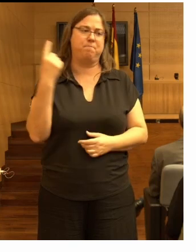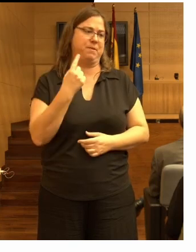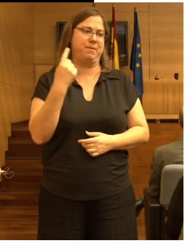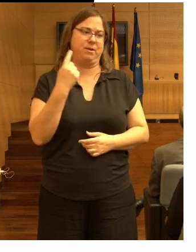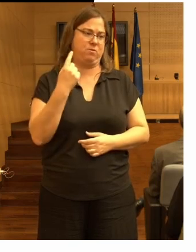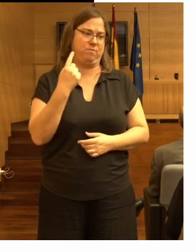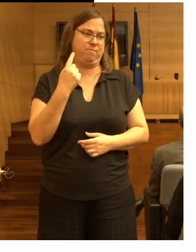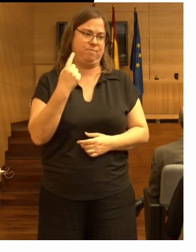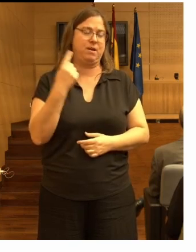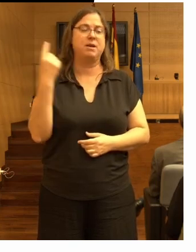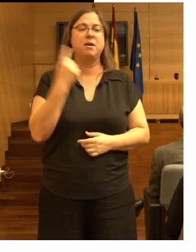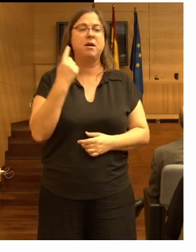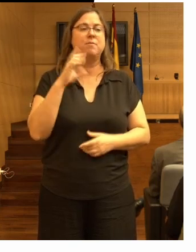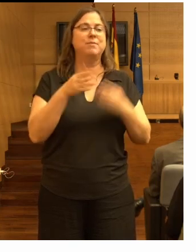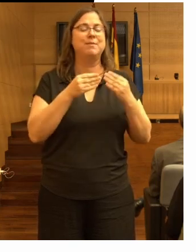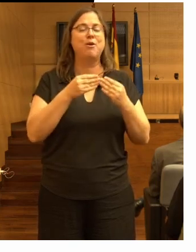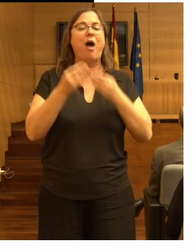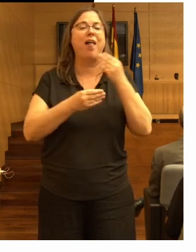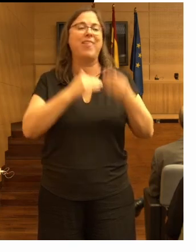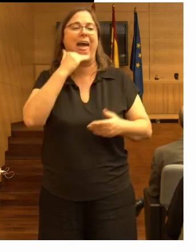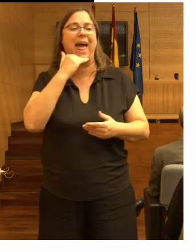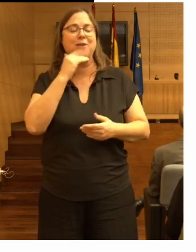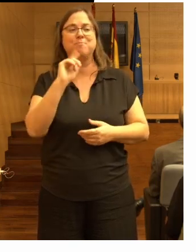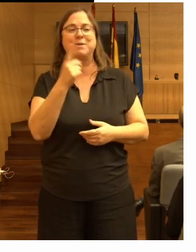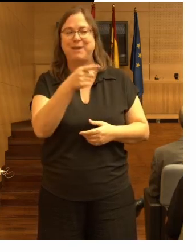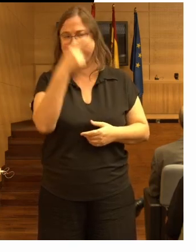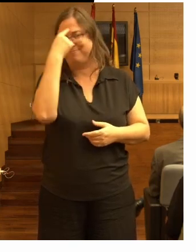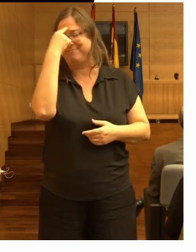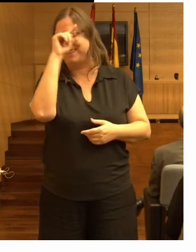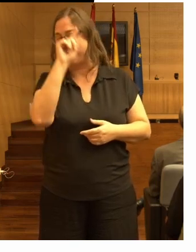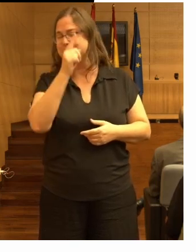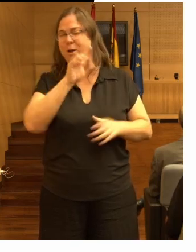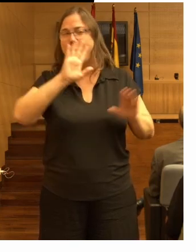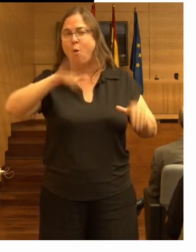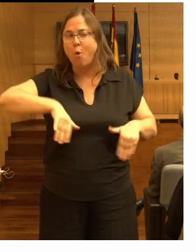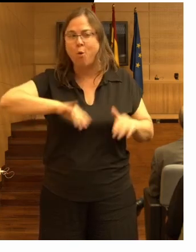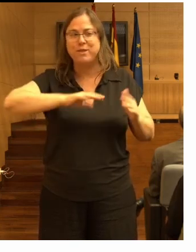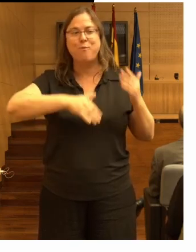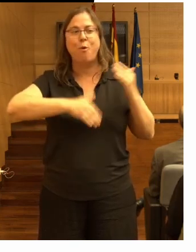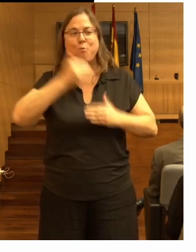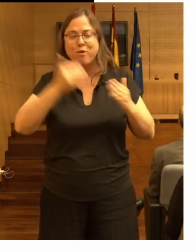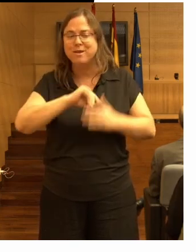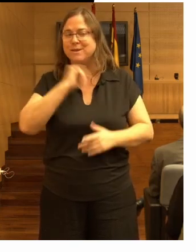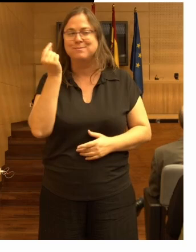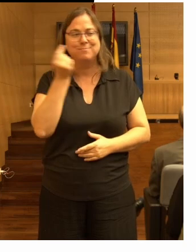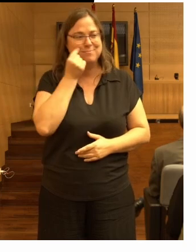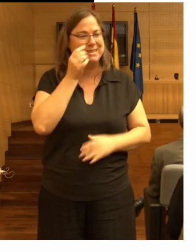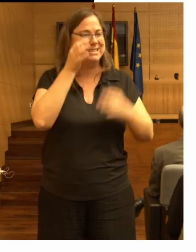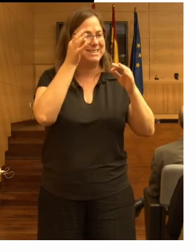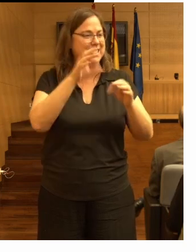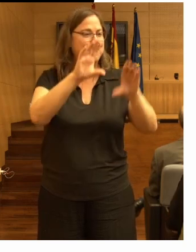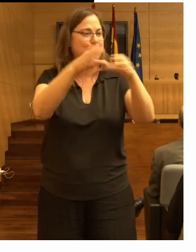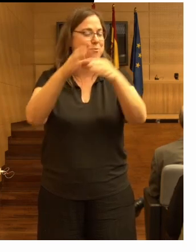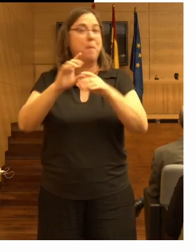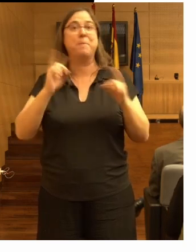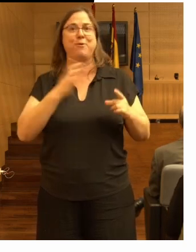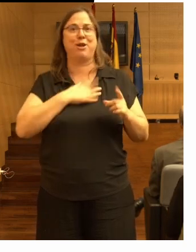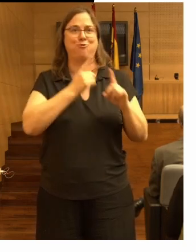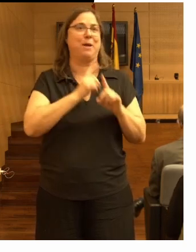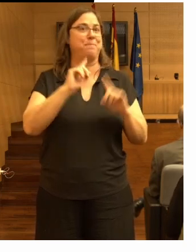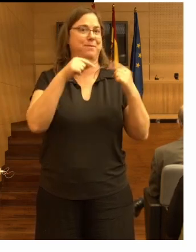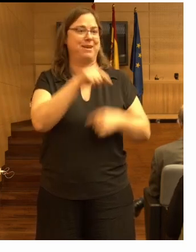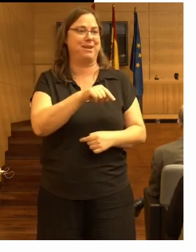adoptan algo los que conocen lo último que ha salido y que lo quieren utilizar los primeros